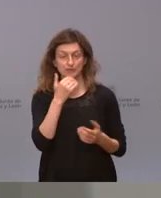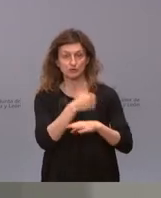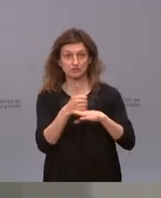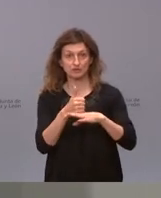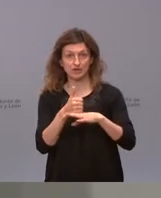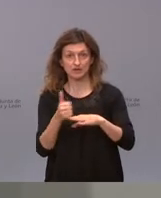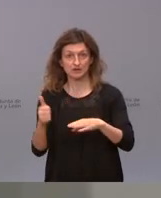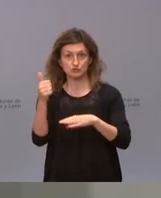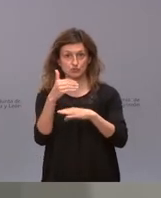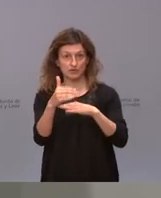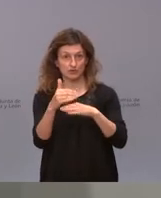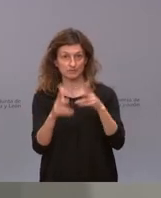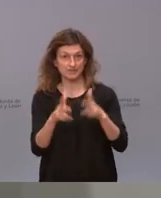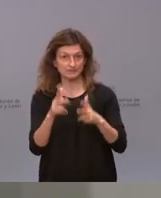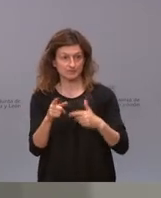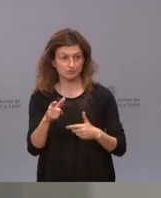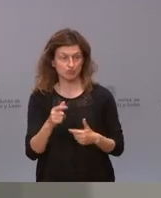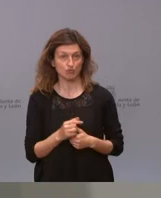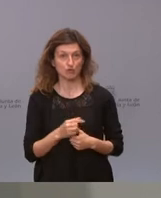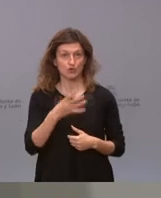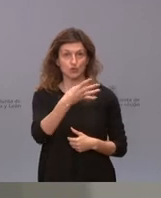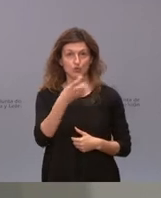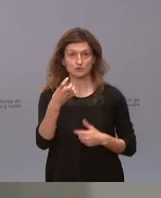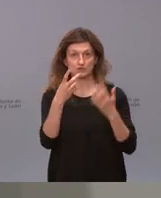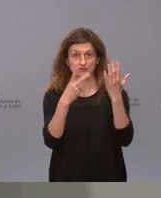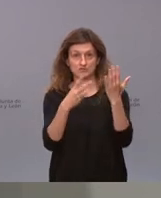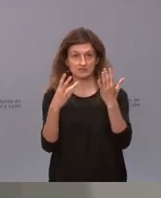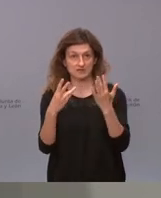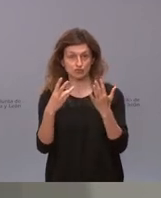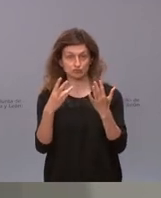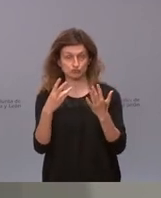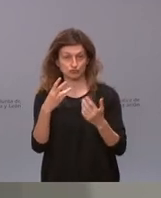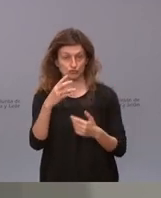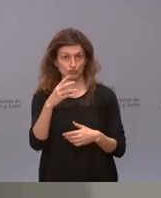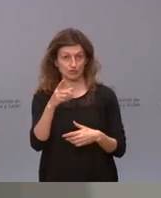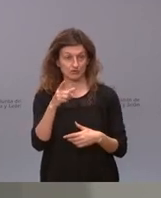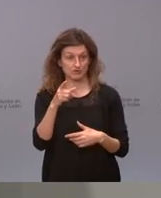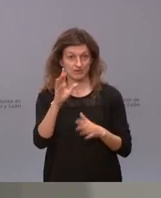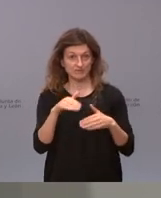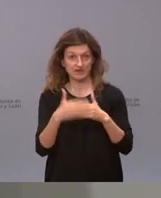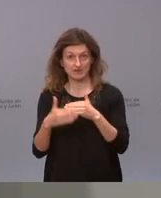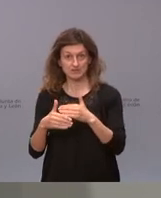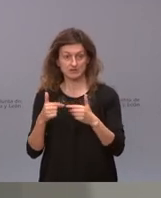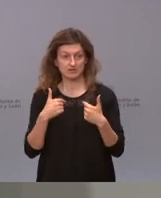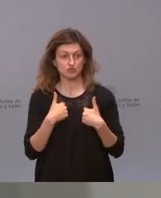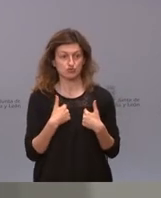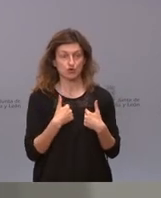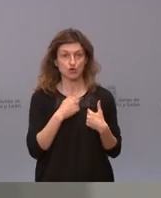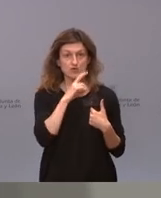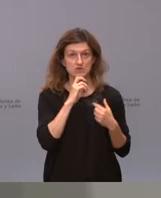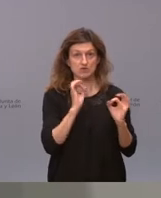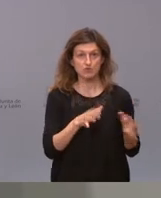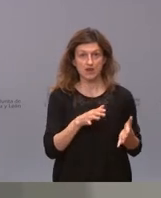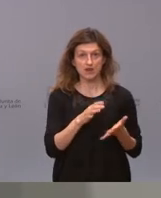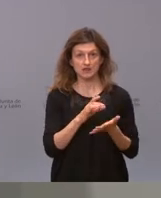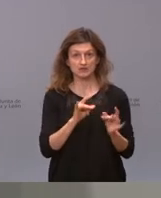Superior del País Vasco, por poner un ejemplo, con 478 incidencias unas restricciones, yo pueda mantenerlas para todo el